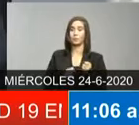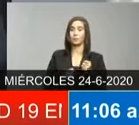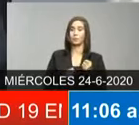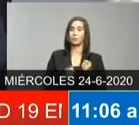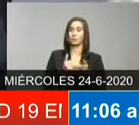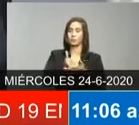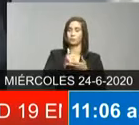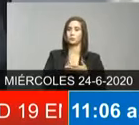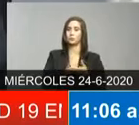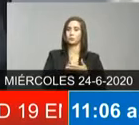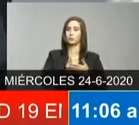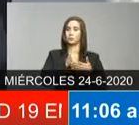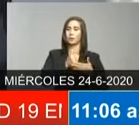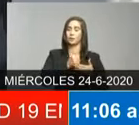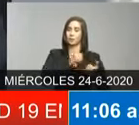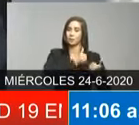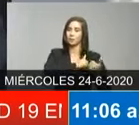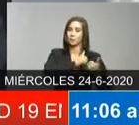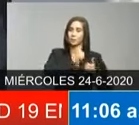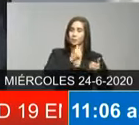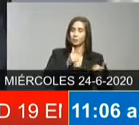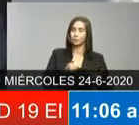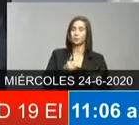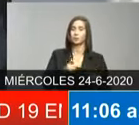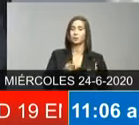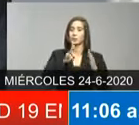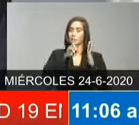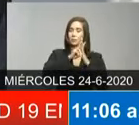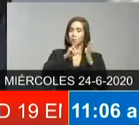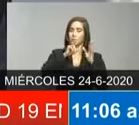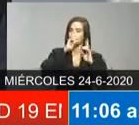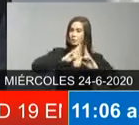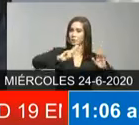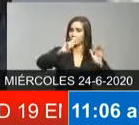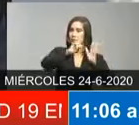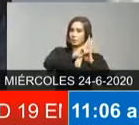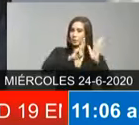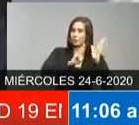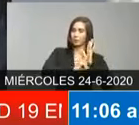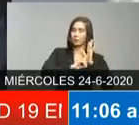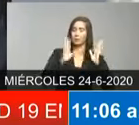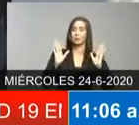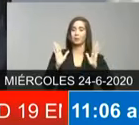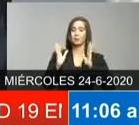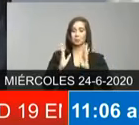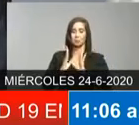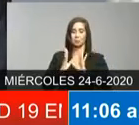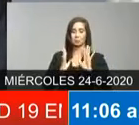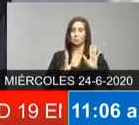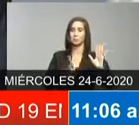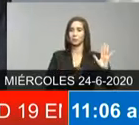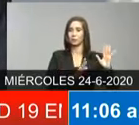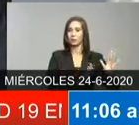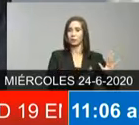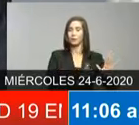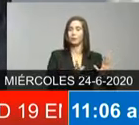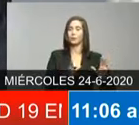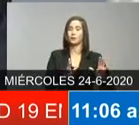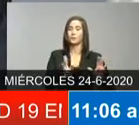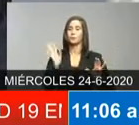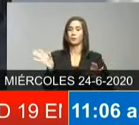en respetar los protocolos y llevar a cabo este proceso de